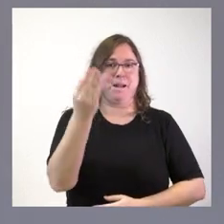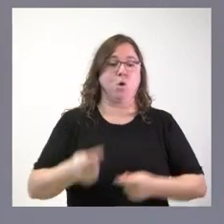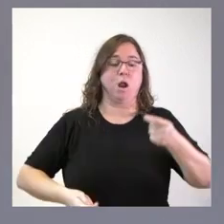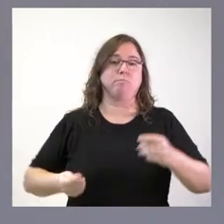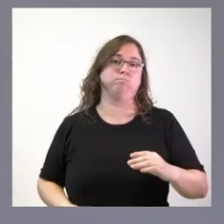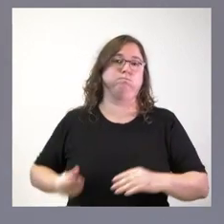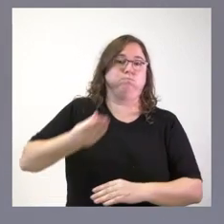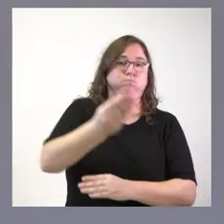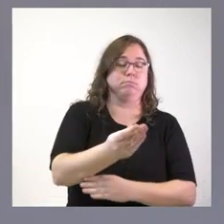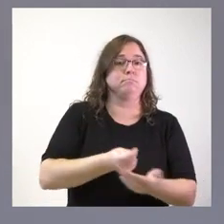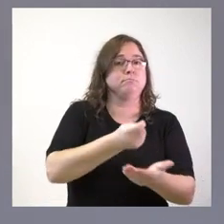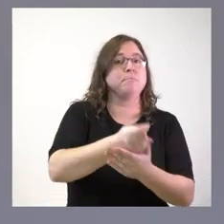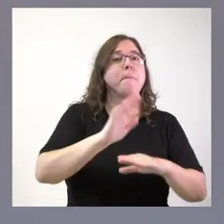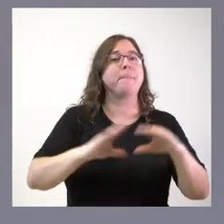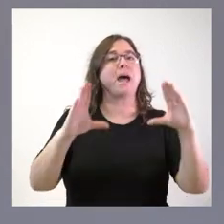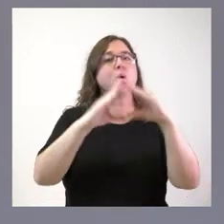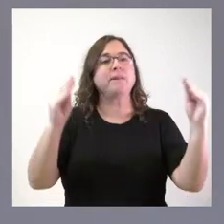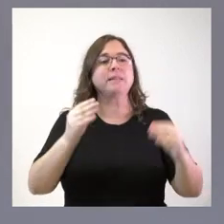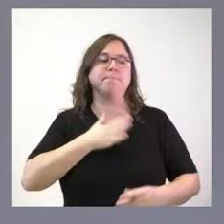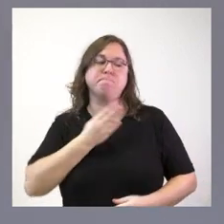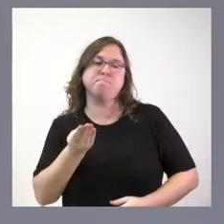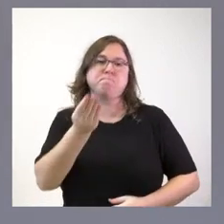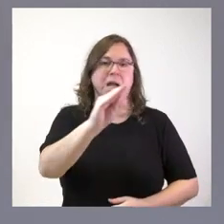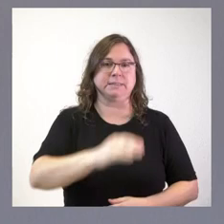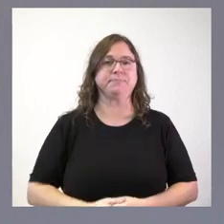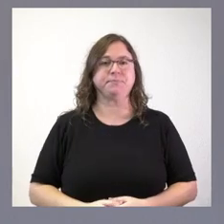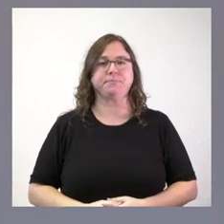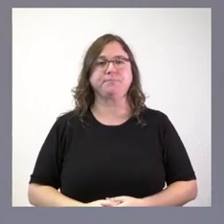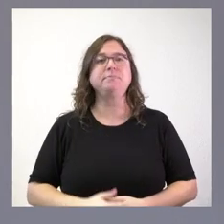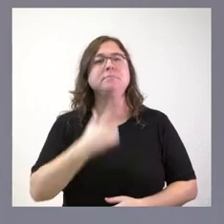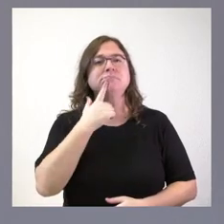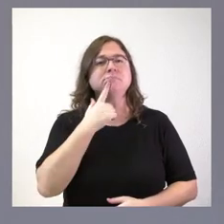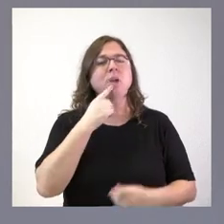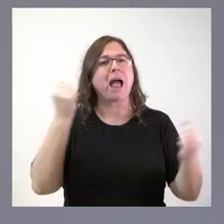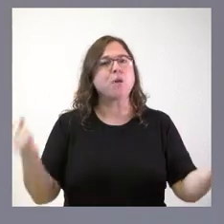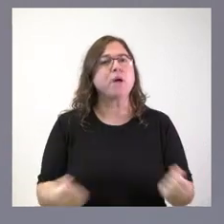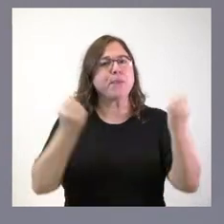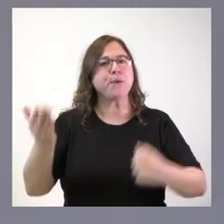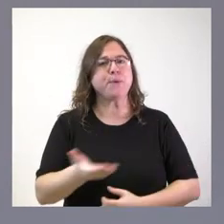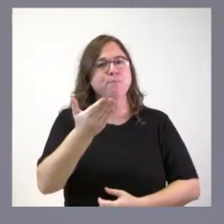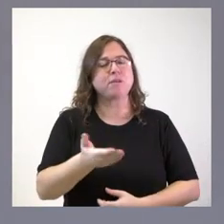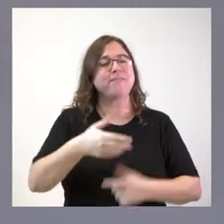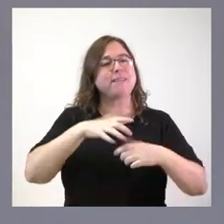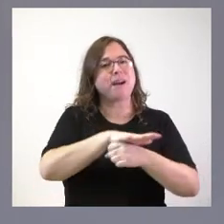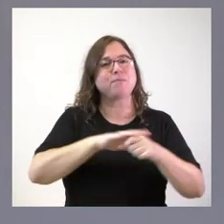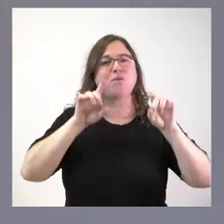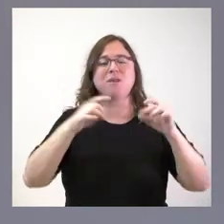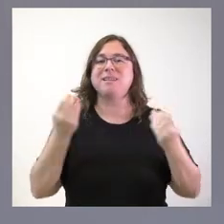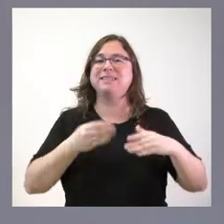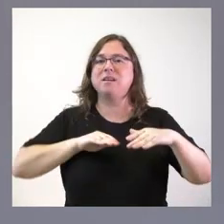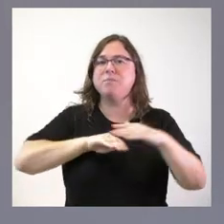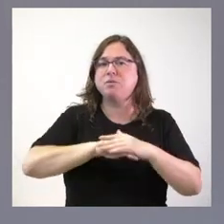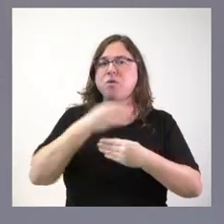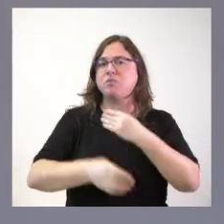universidades de nuestra comunidad autónoma. Una actuación muy importante también en el ámbito educativo, en la inversión que la